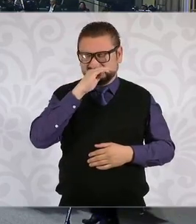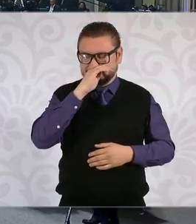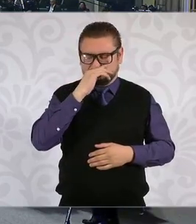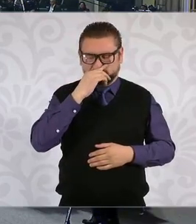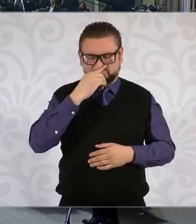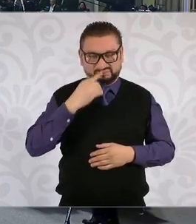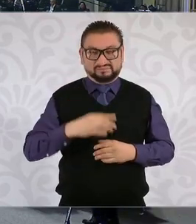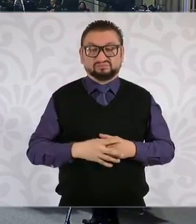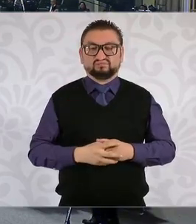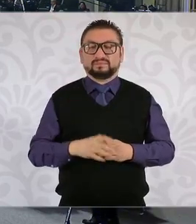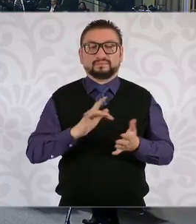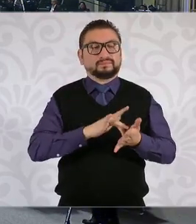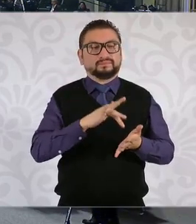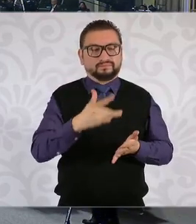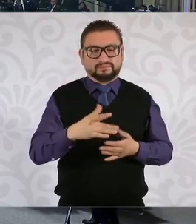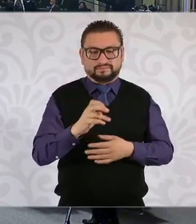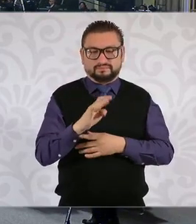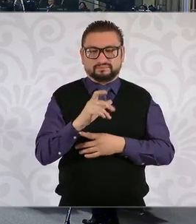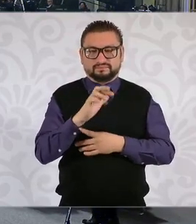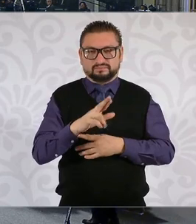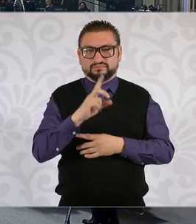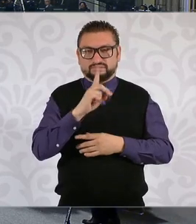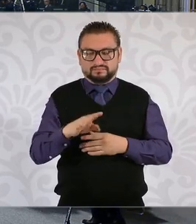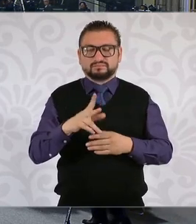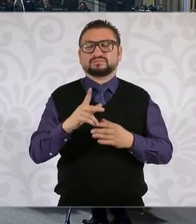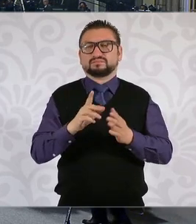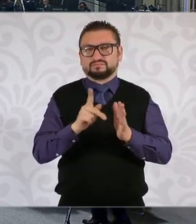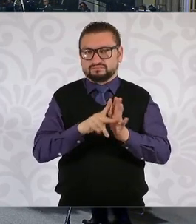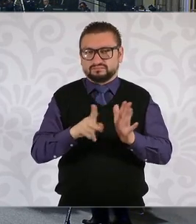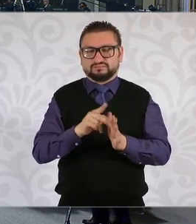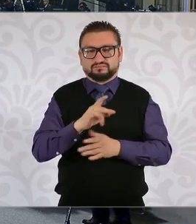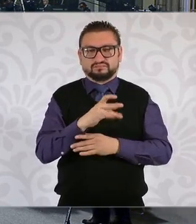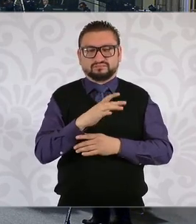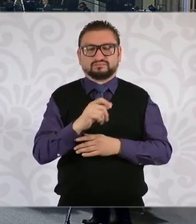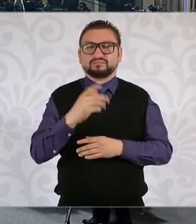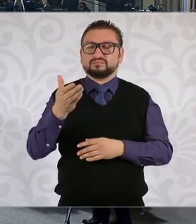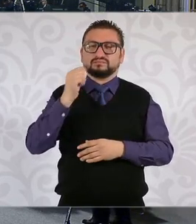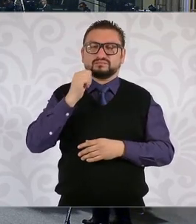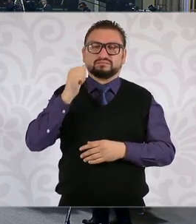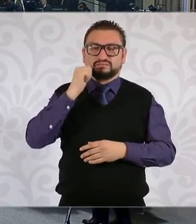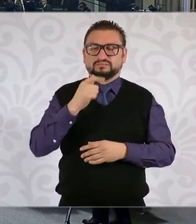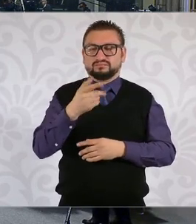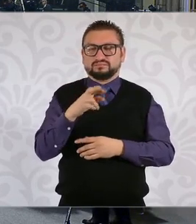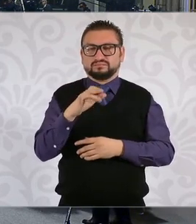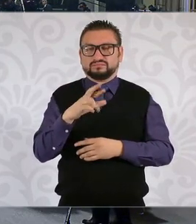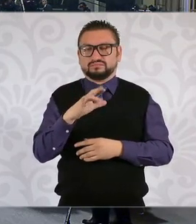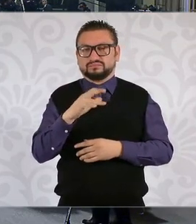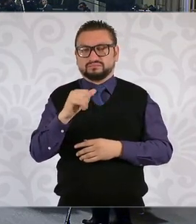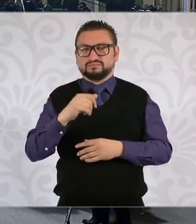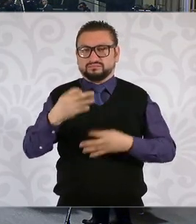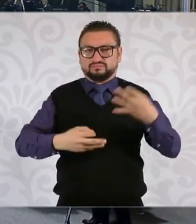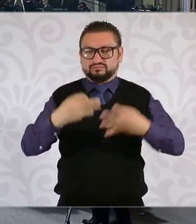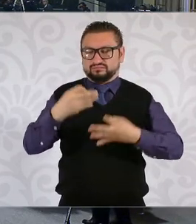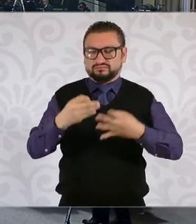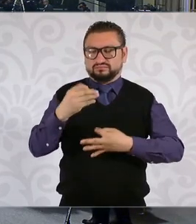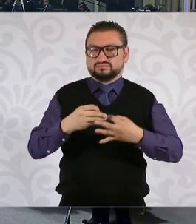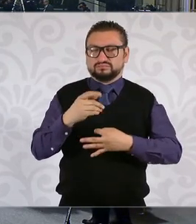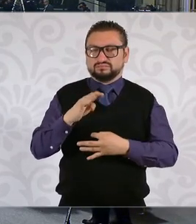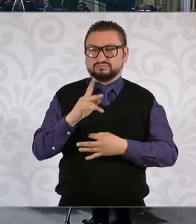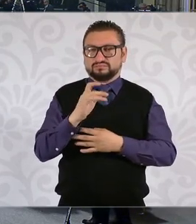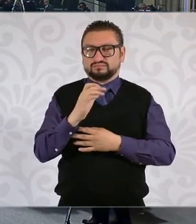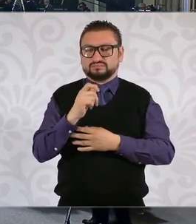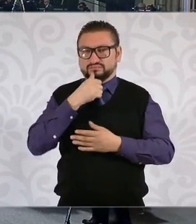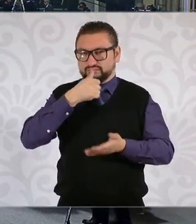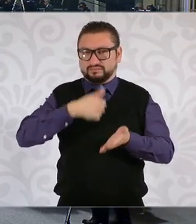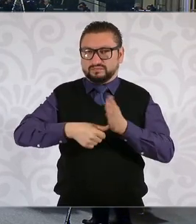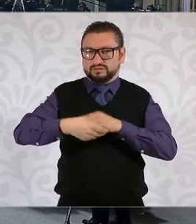Gracias, presidenta. Dalila Escobar de Proceso. Primero, preguntarle. Bueno, ayer Genaro García Luna envía una carta al juez Brian Cogan. Estamos a nada ya de